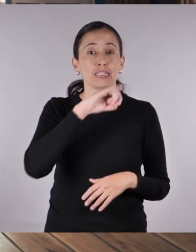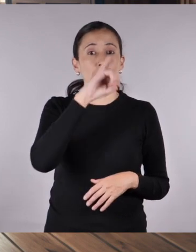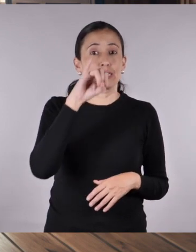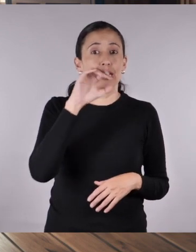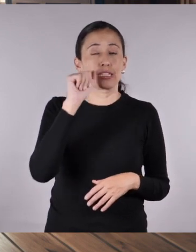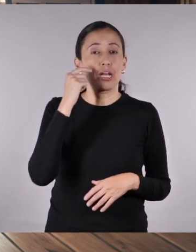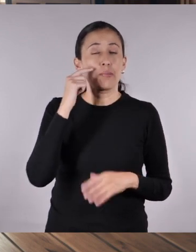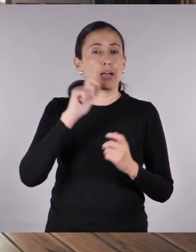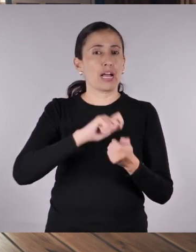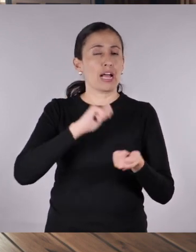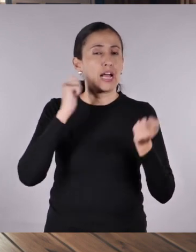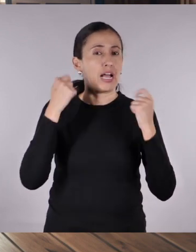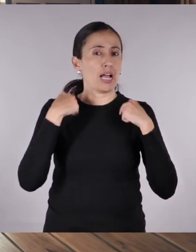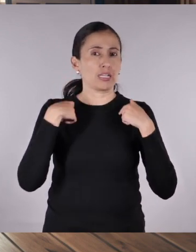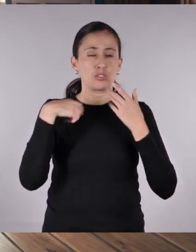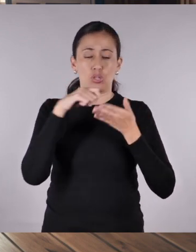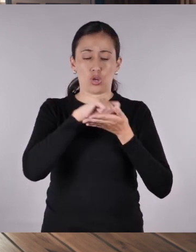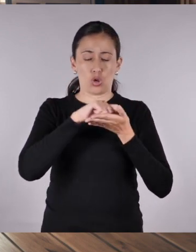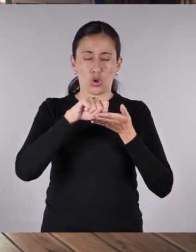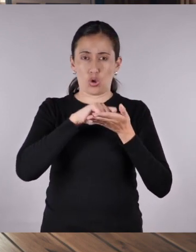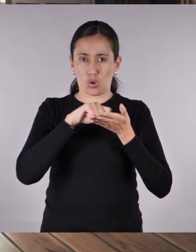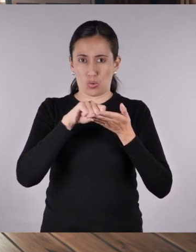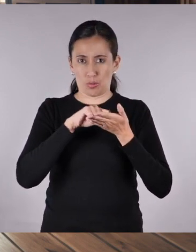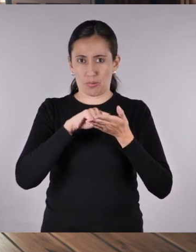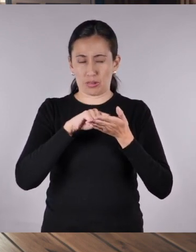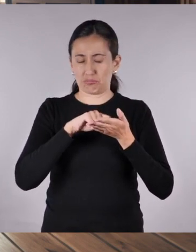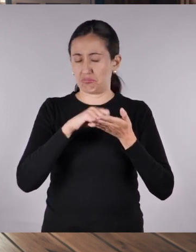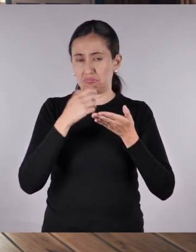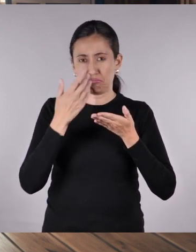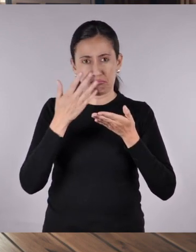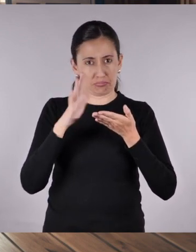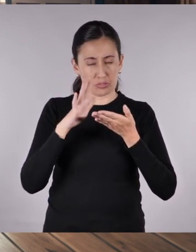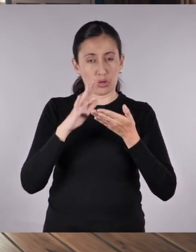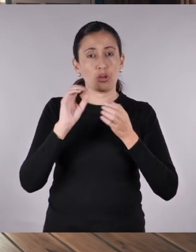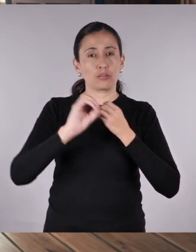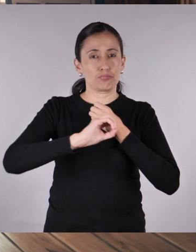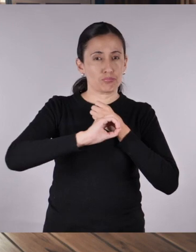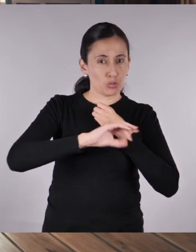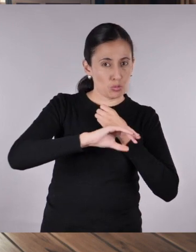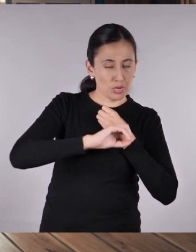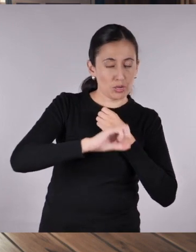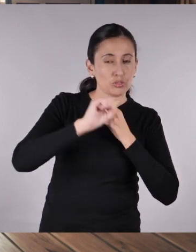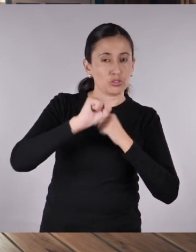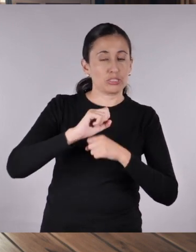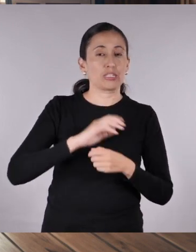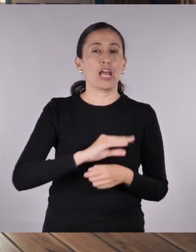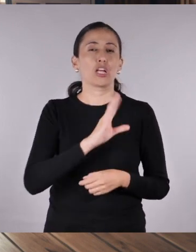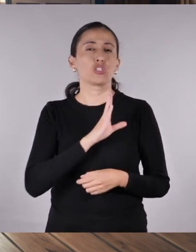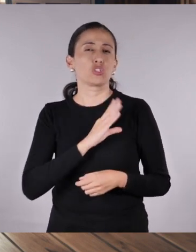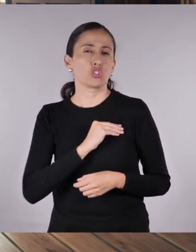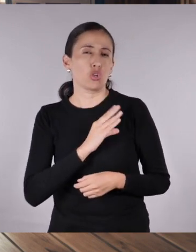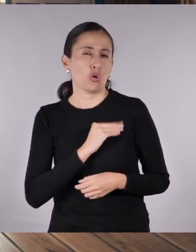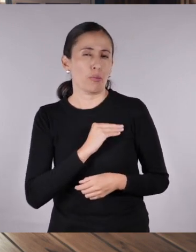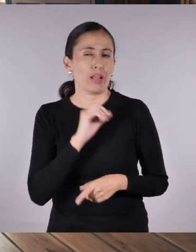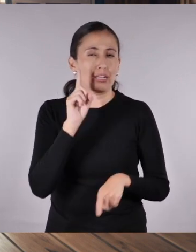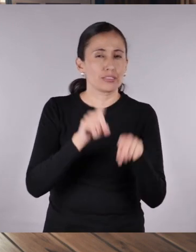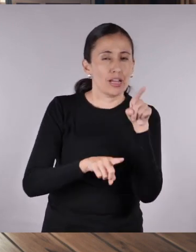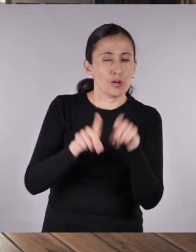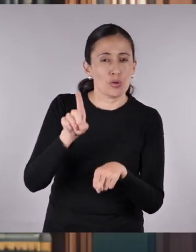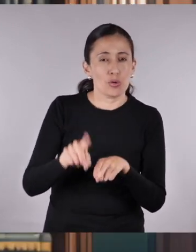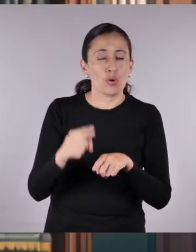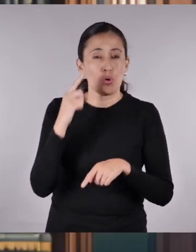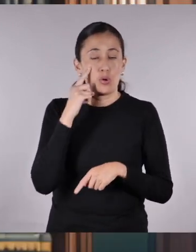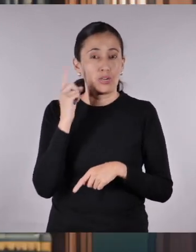Austen? No firmó ninguna de sus obras en vida, aunque sí las publicó. De hecho, las portadas de novelas como Orgullo y